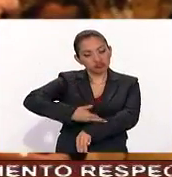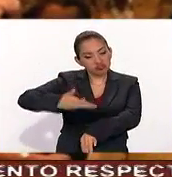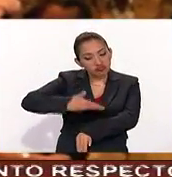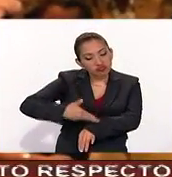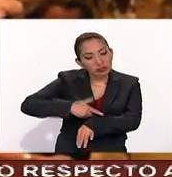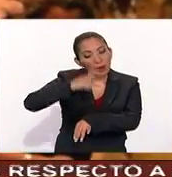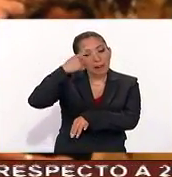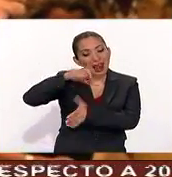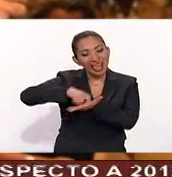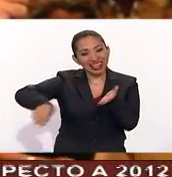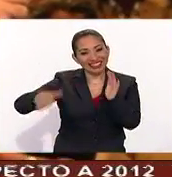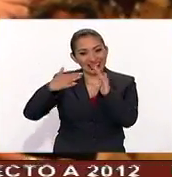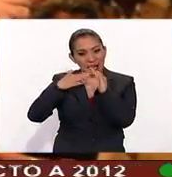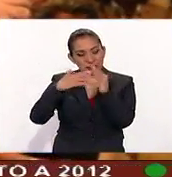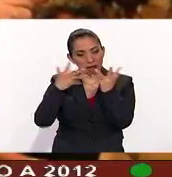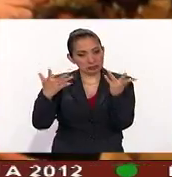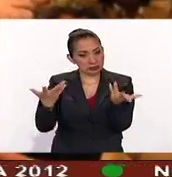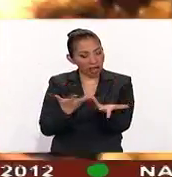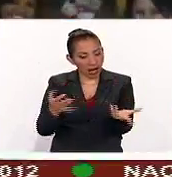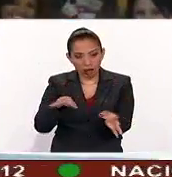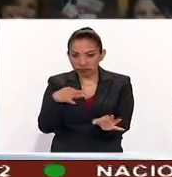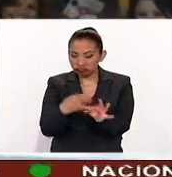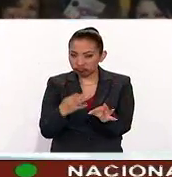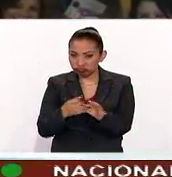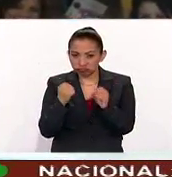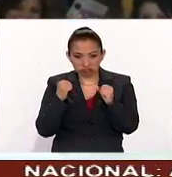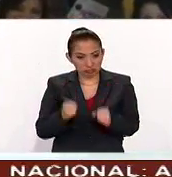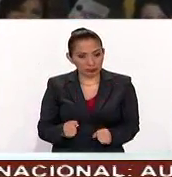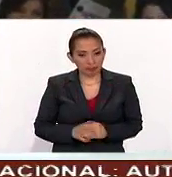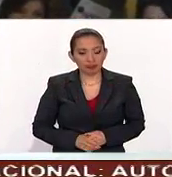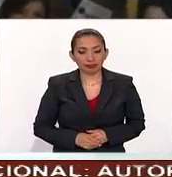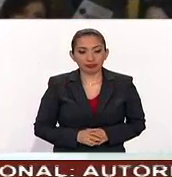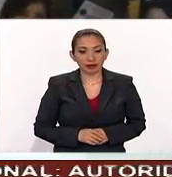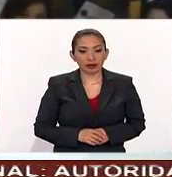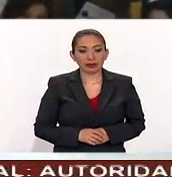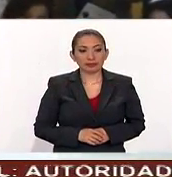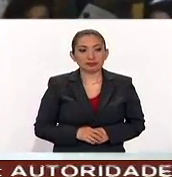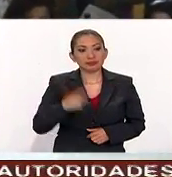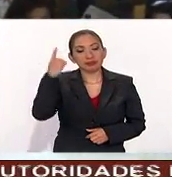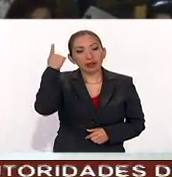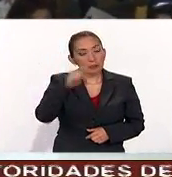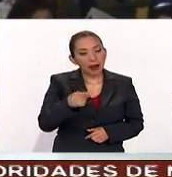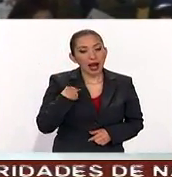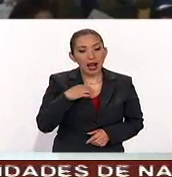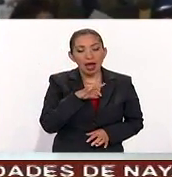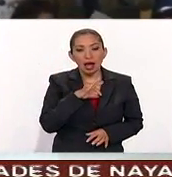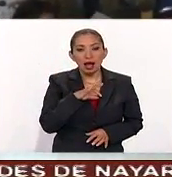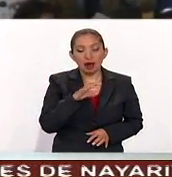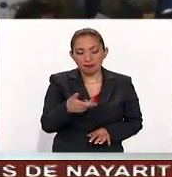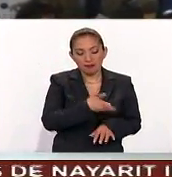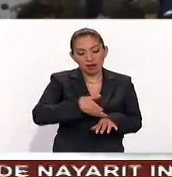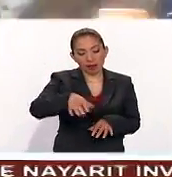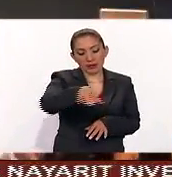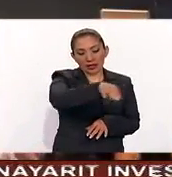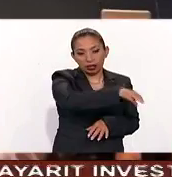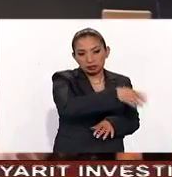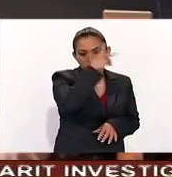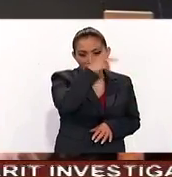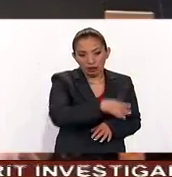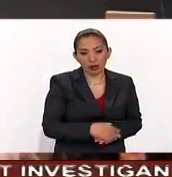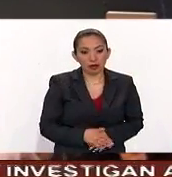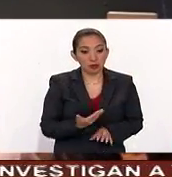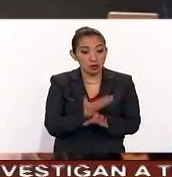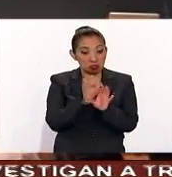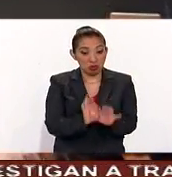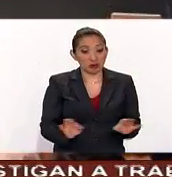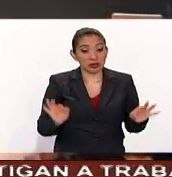se lleven a cabo con toda la seguridad para las familias mexicanas. Claro, muy